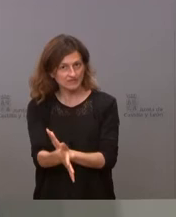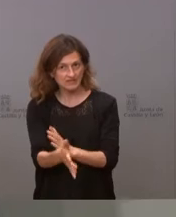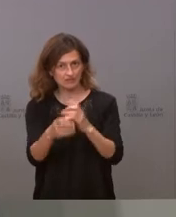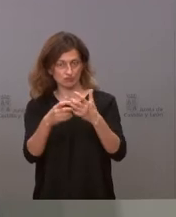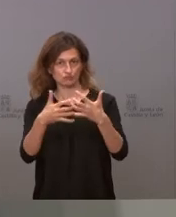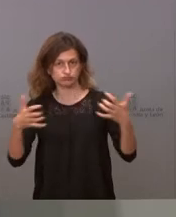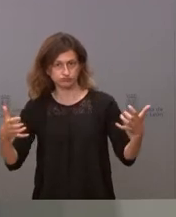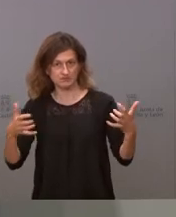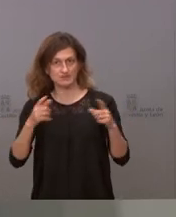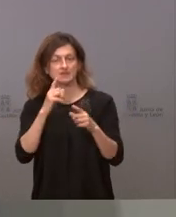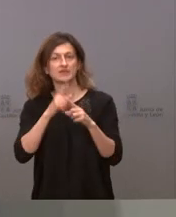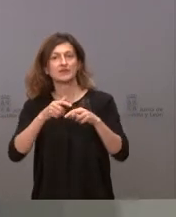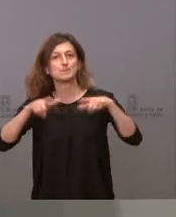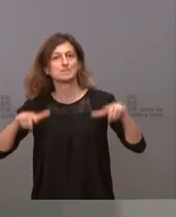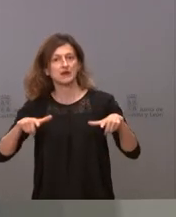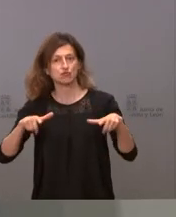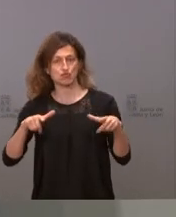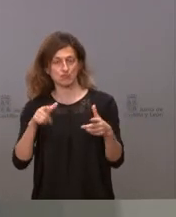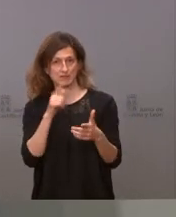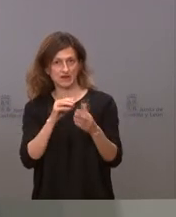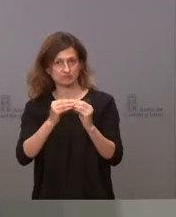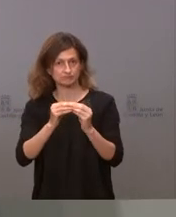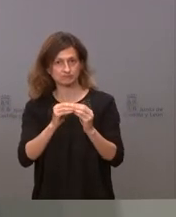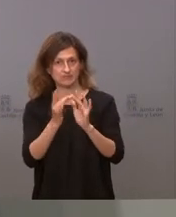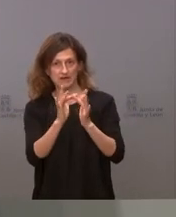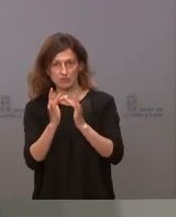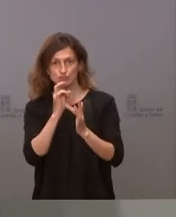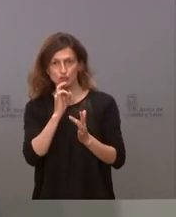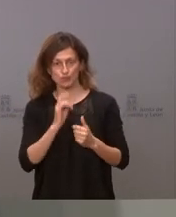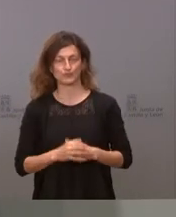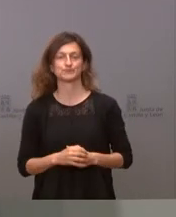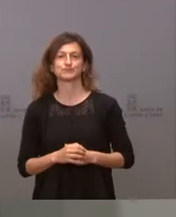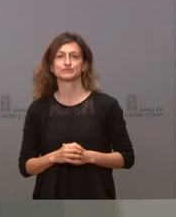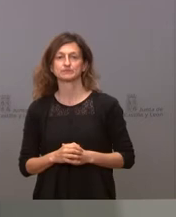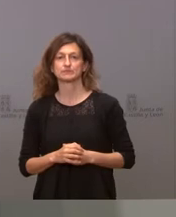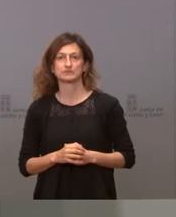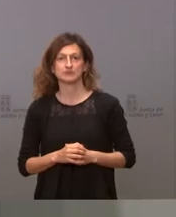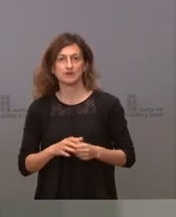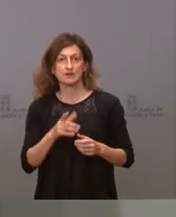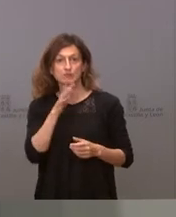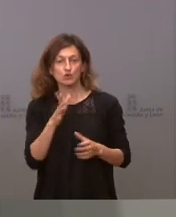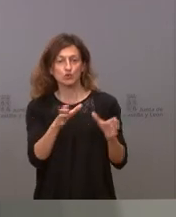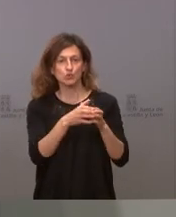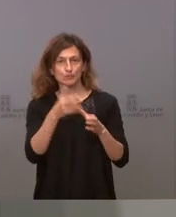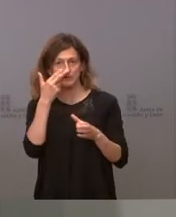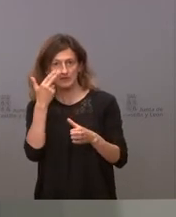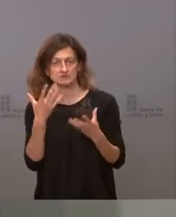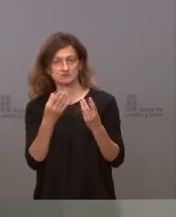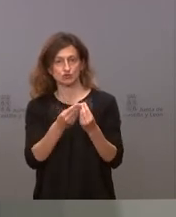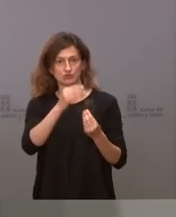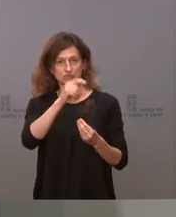establecer el marco en el que se han de desarrollar estas relaciones de los grupos de interés con los responsables